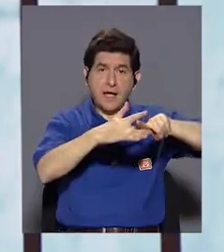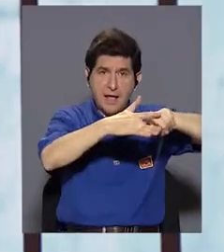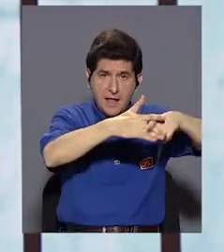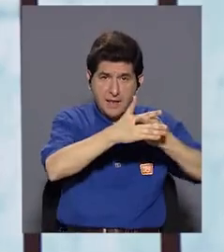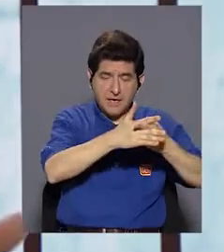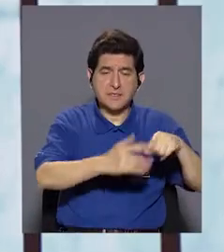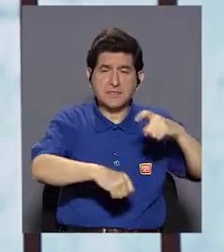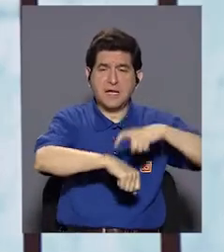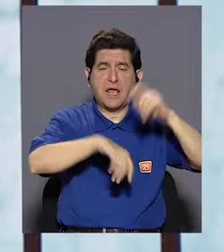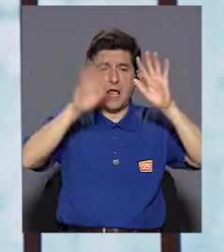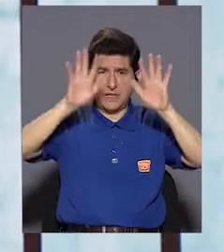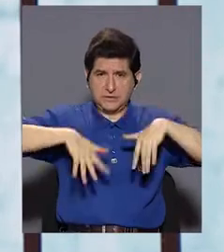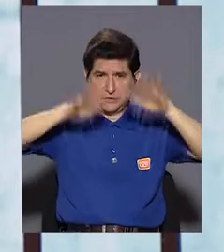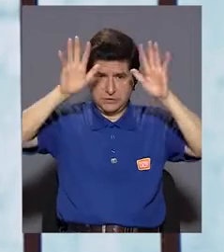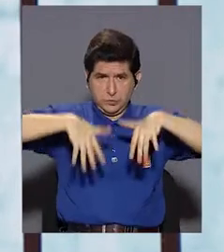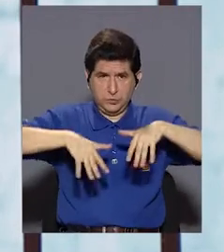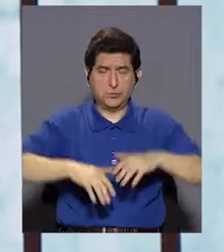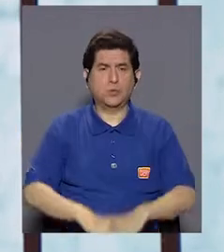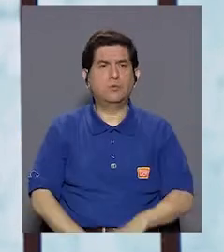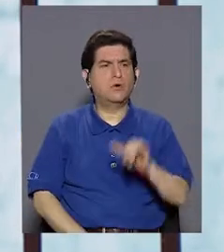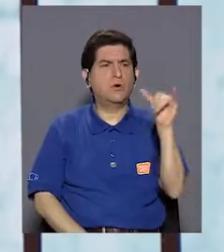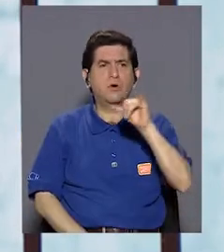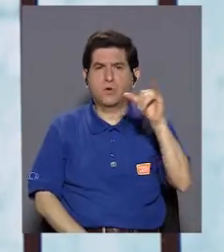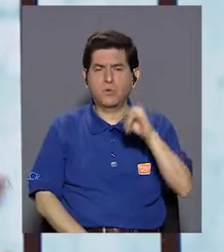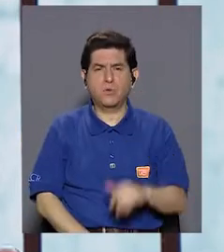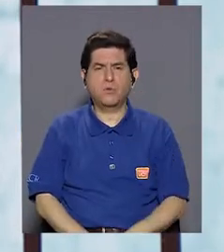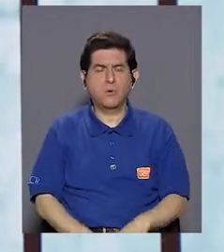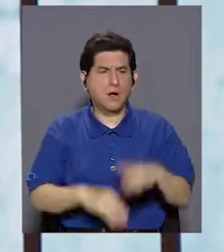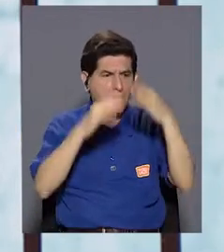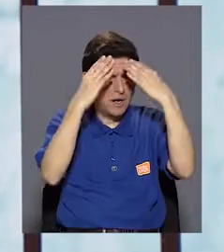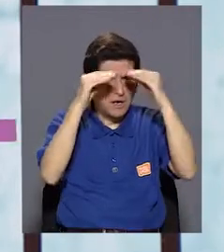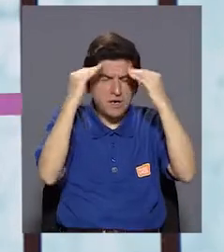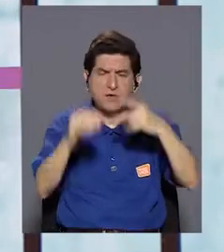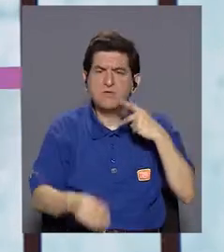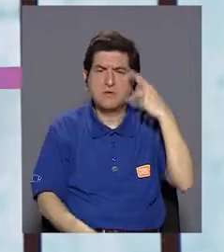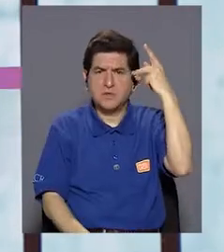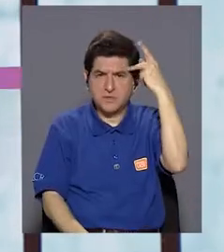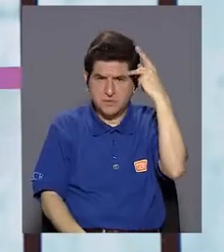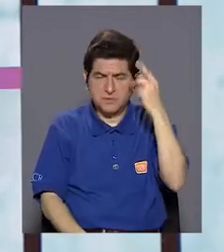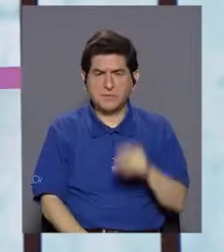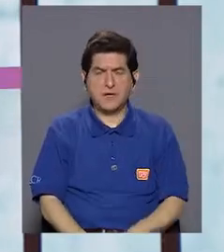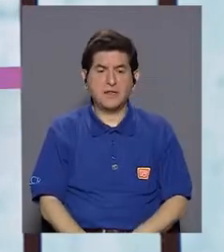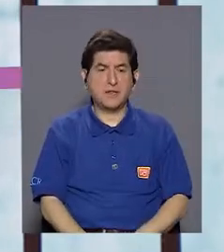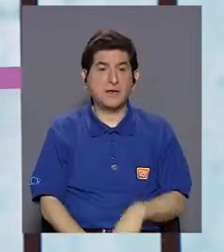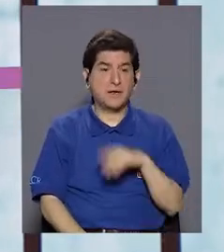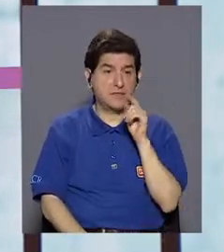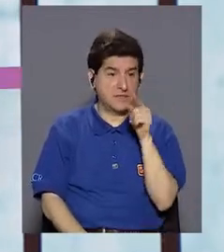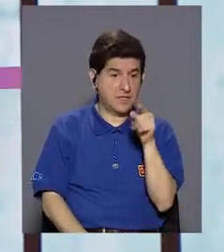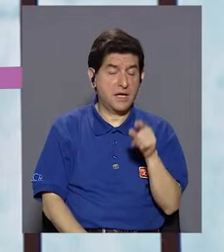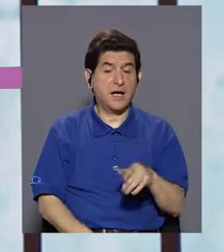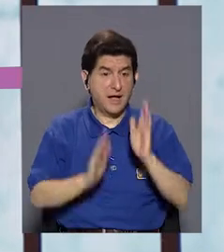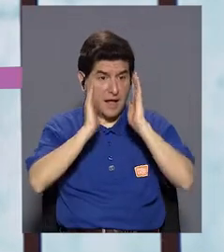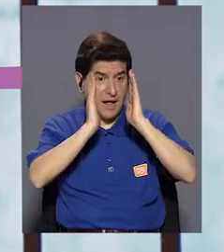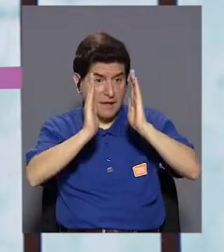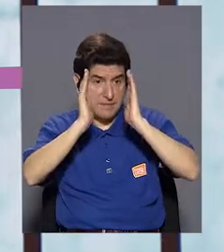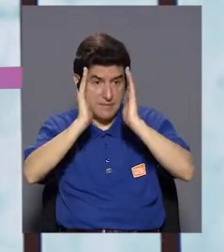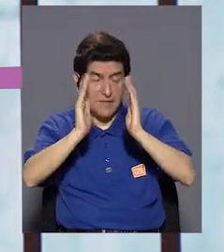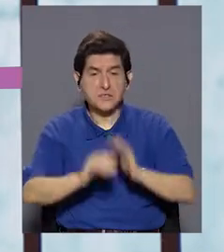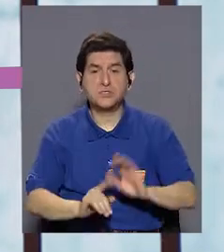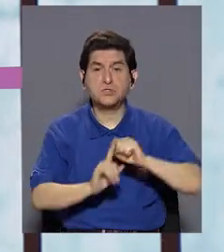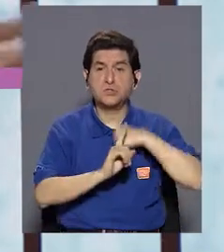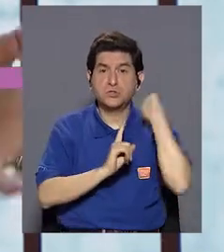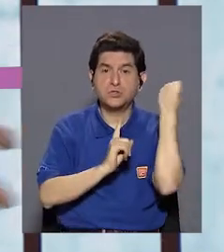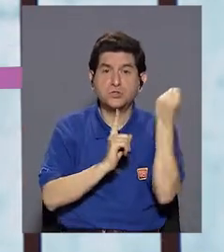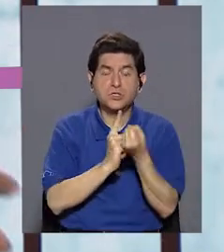inicia la estación lluviosa, también hay que informarle a los padres de que deben de estar pendientes